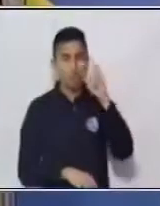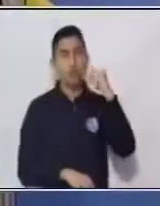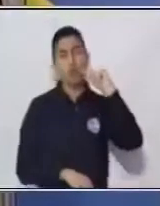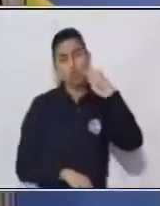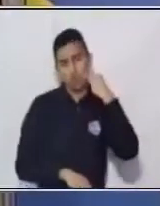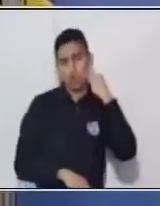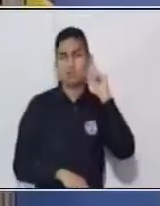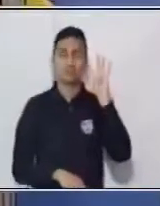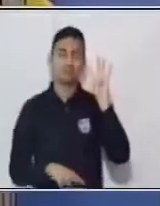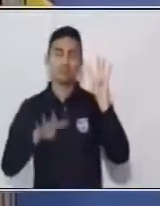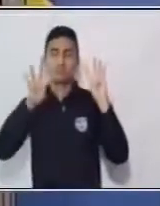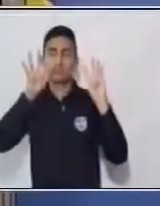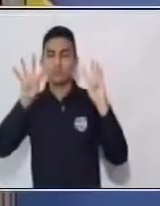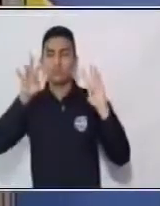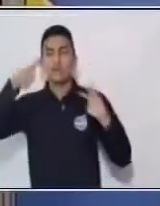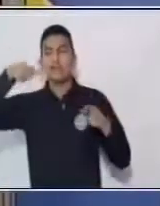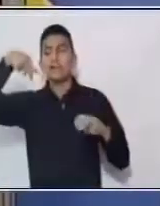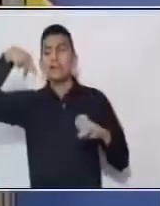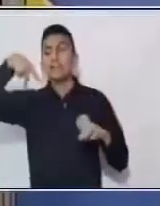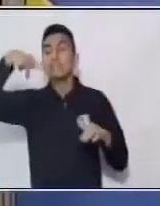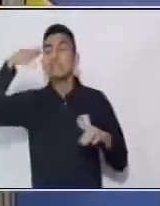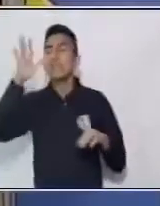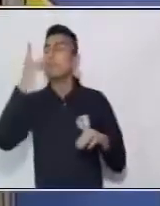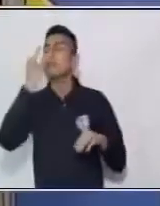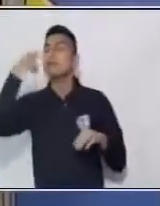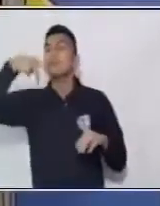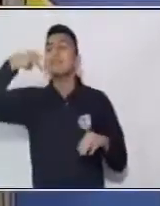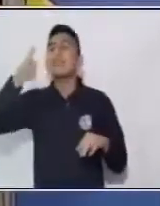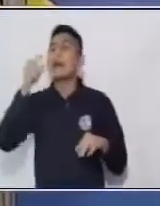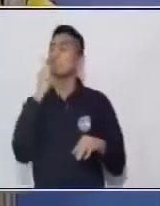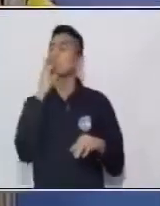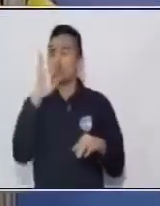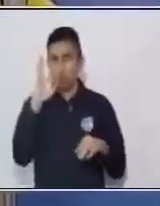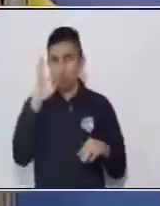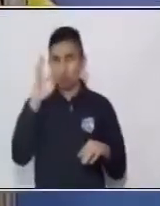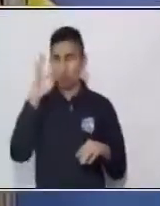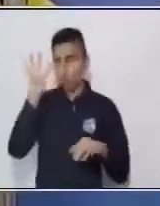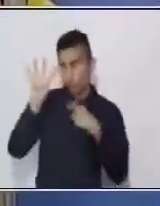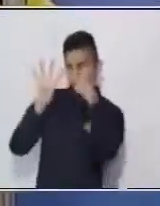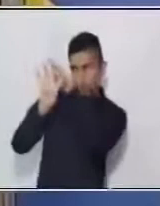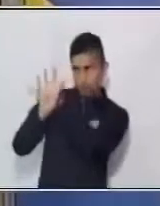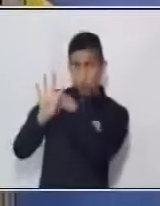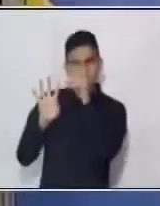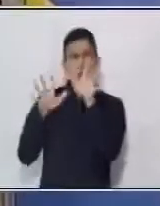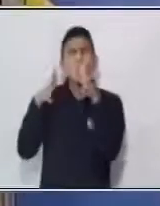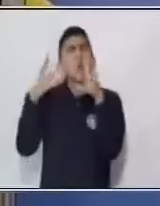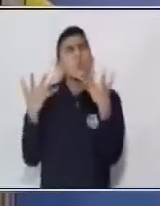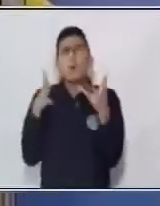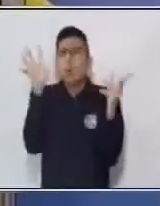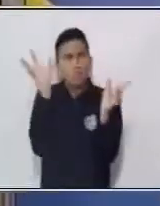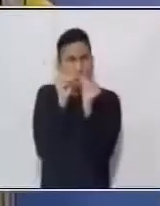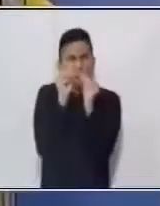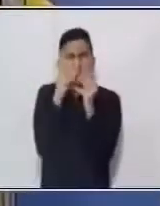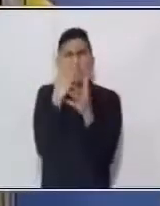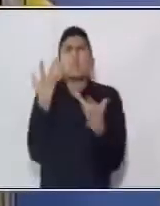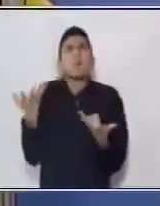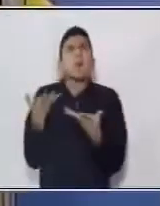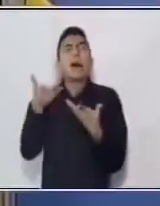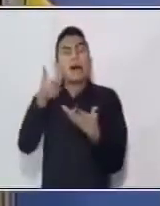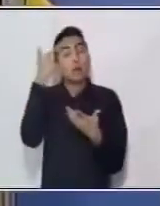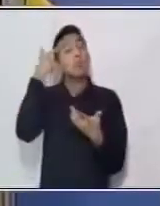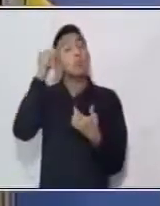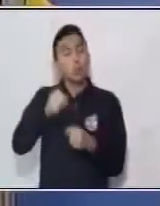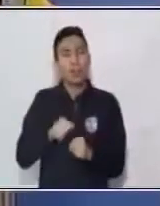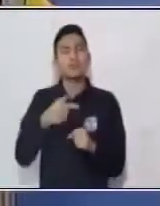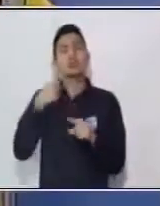Yo lo que quiero saber es cuántos tienen entre los dos. Entonces tenemos que realizar una operación de suma para saber cuántos